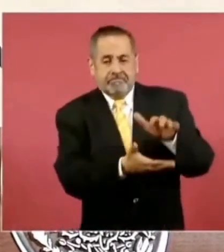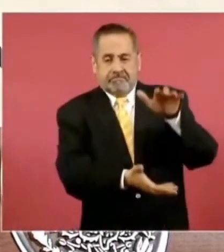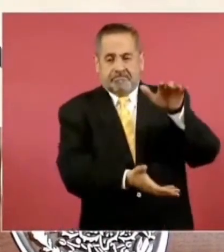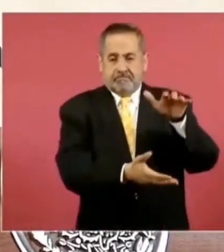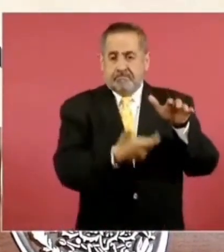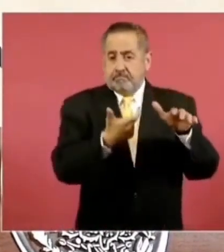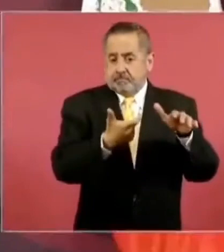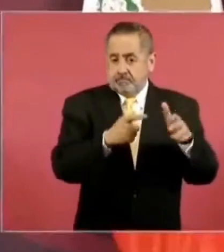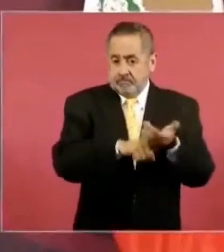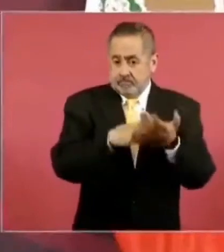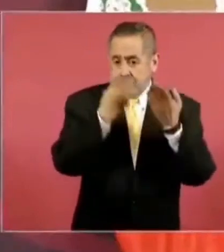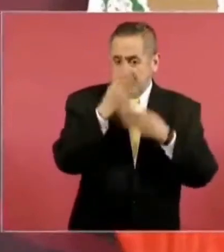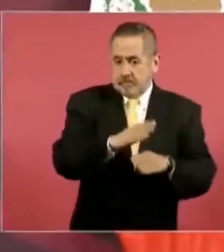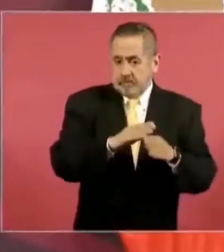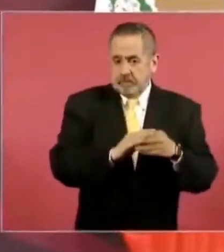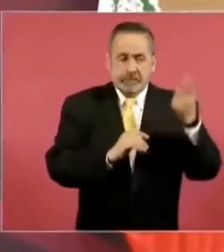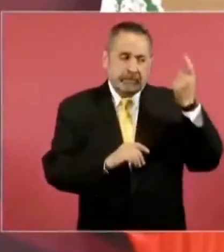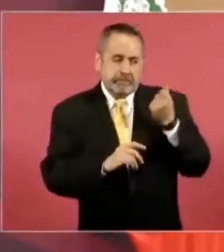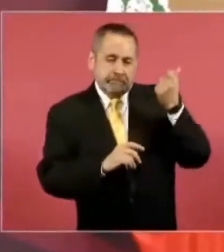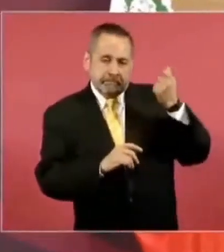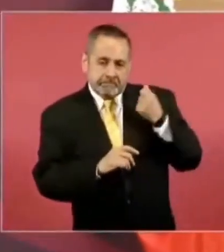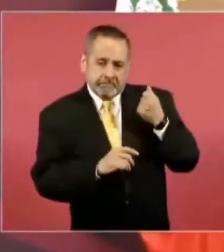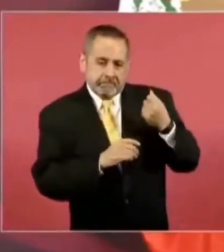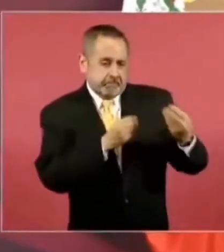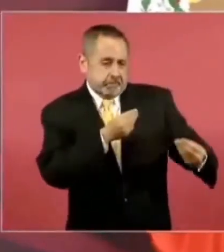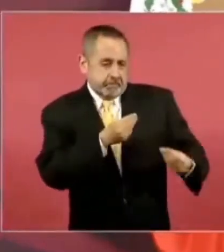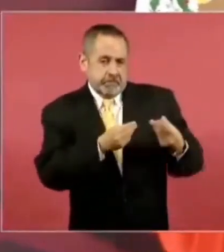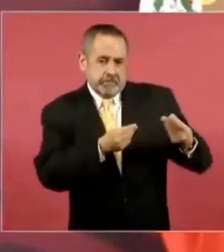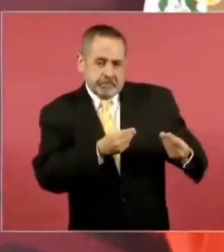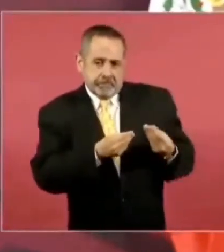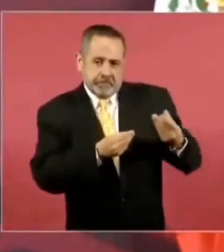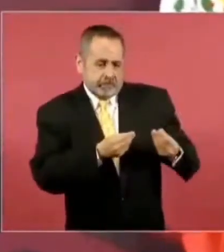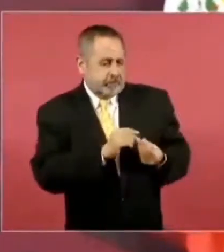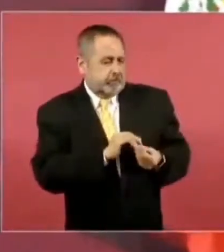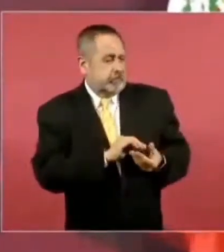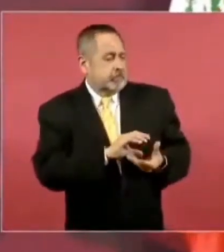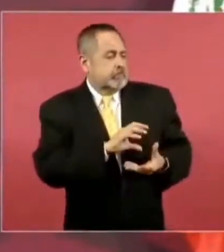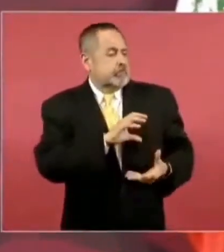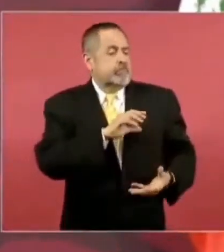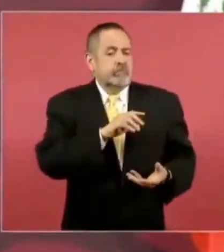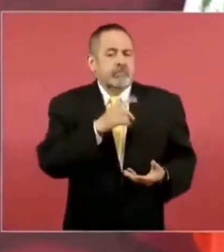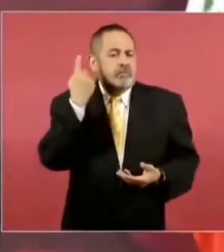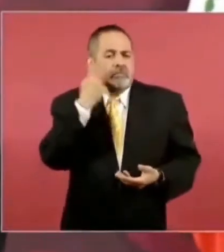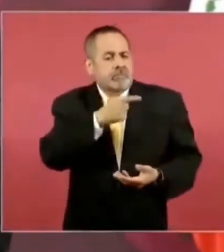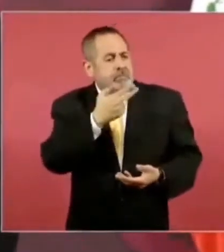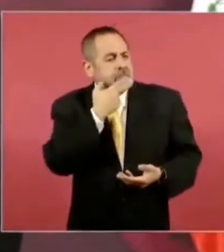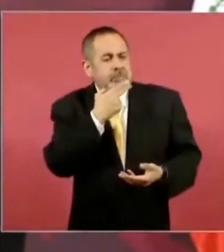como respaldo para financiar